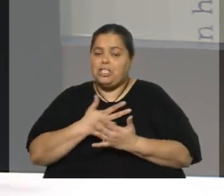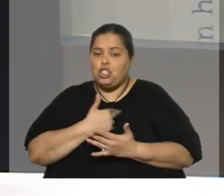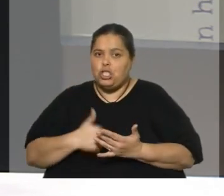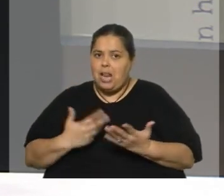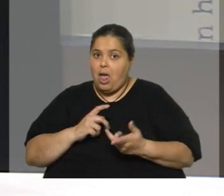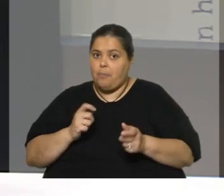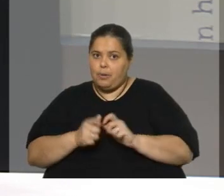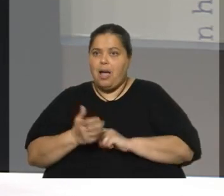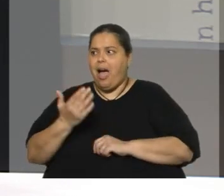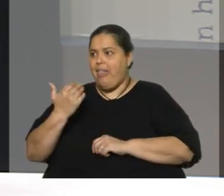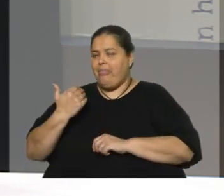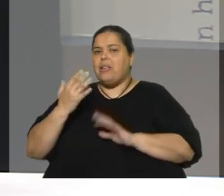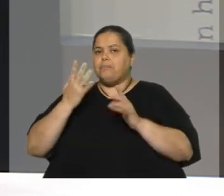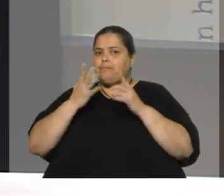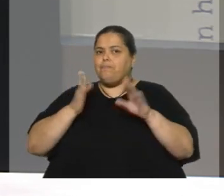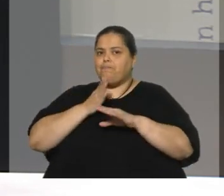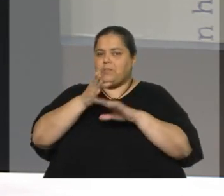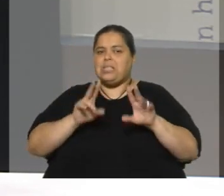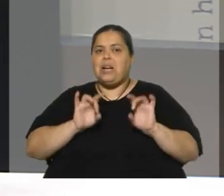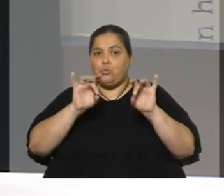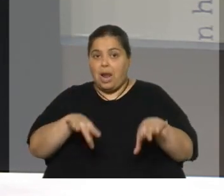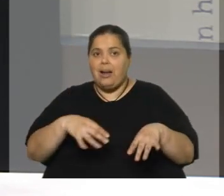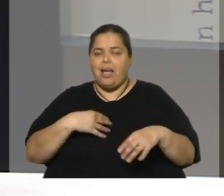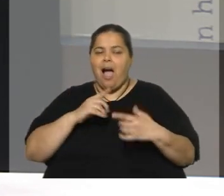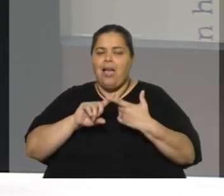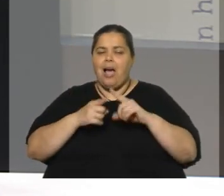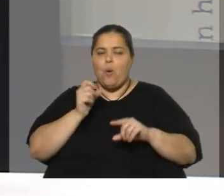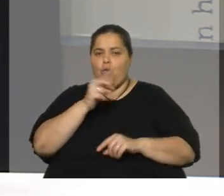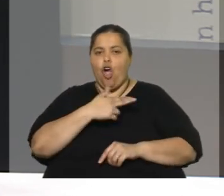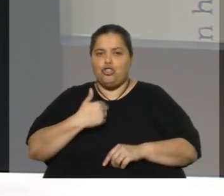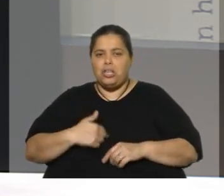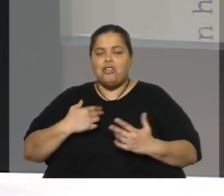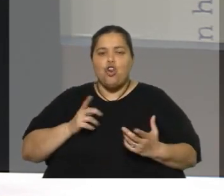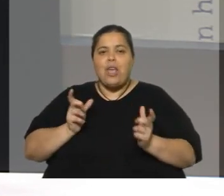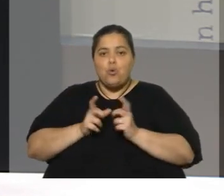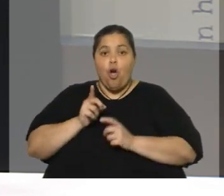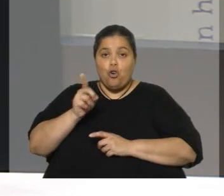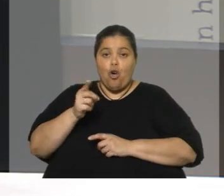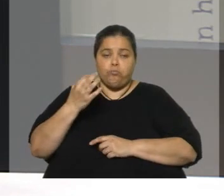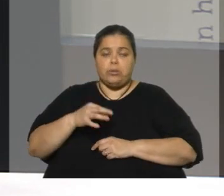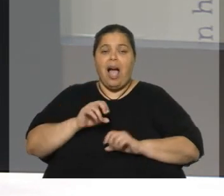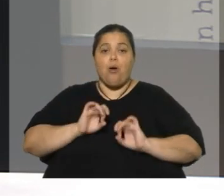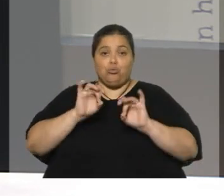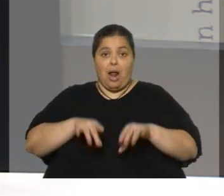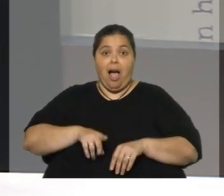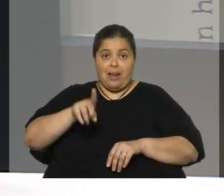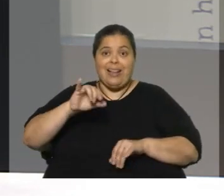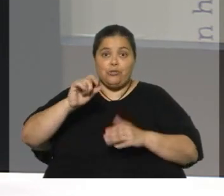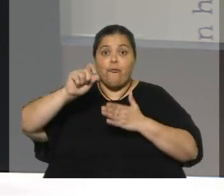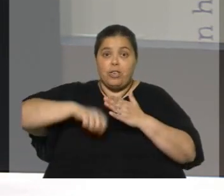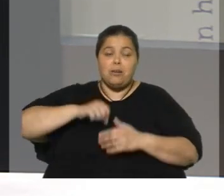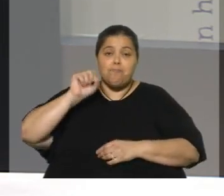Hace unos meses atrás estuve en Australia, Australia tiene un TLC con China, estuve reunido con un ex primer ministro australiano, John Howard, que firmó el TLC con China.